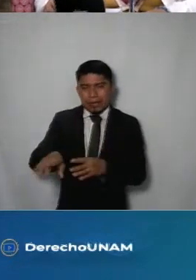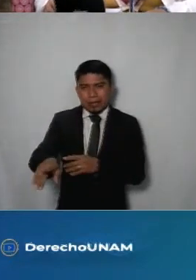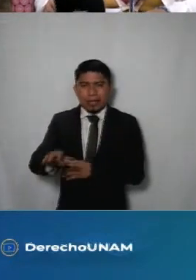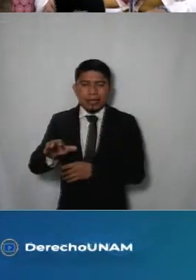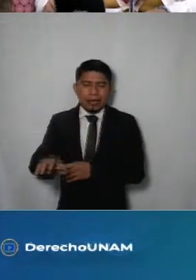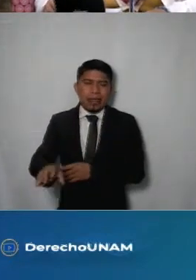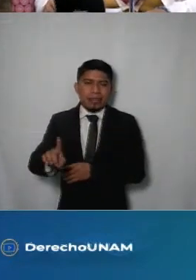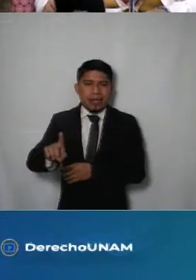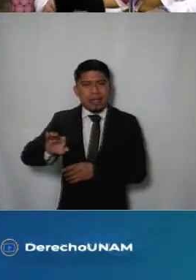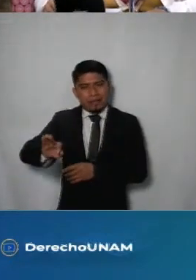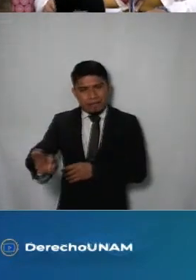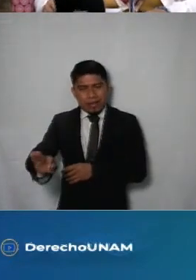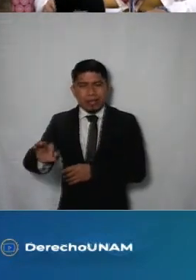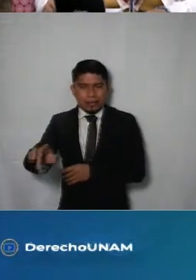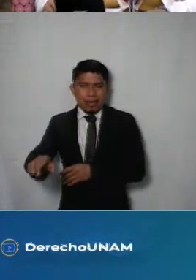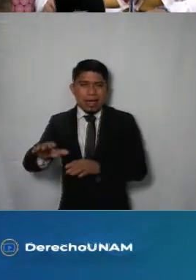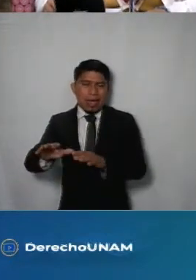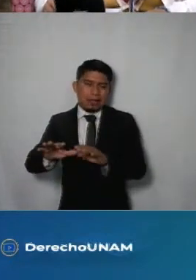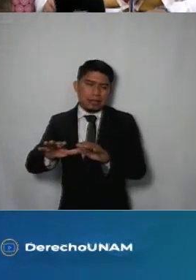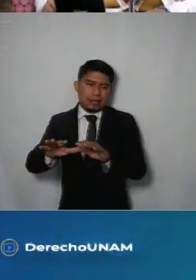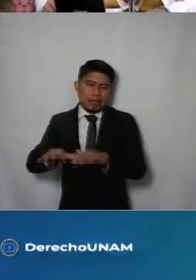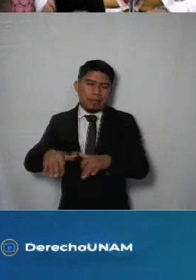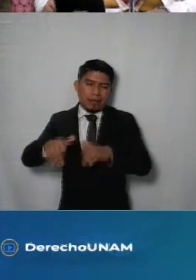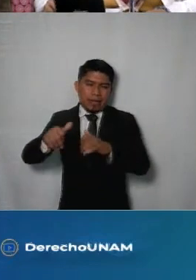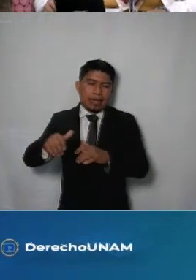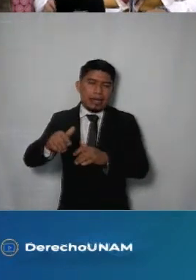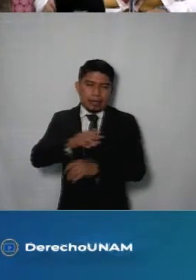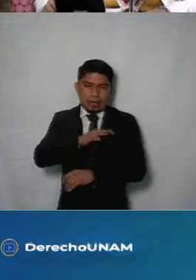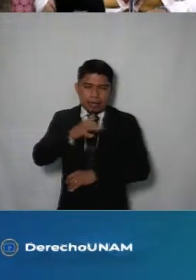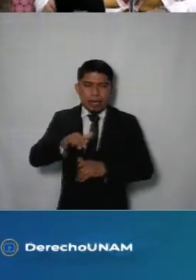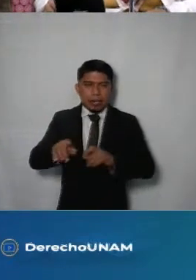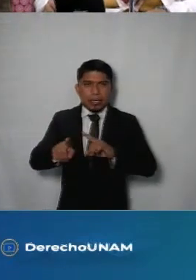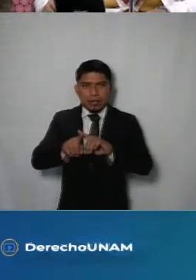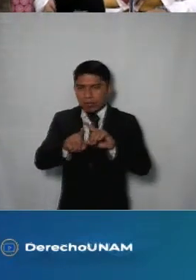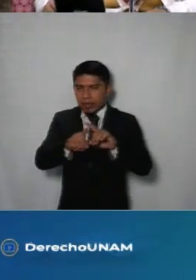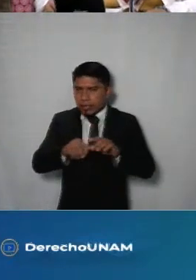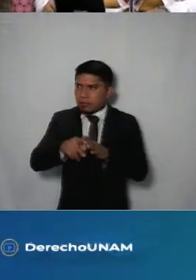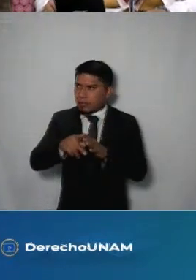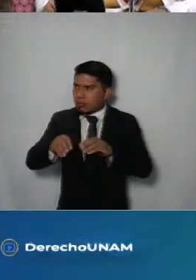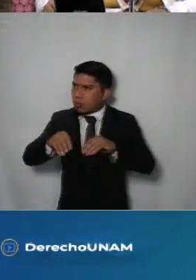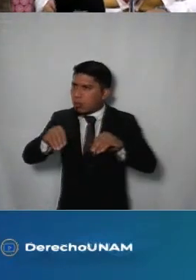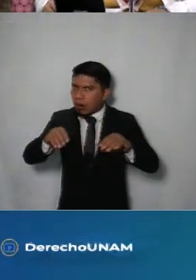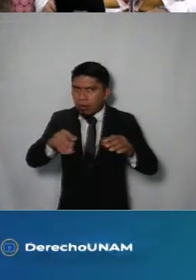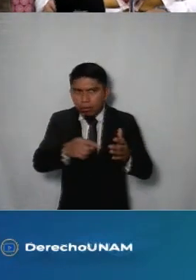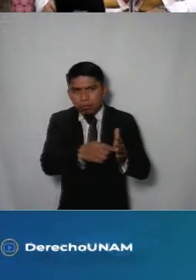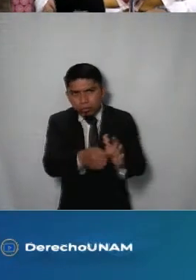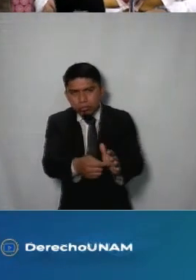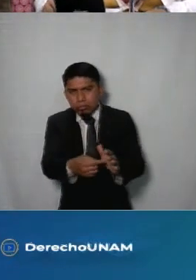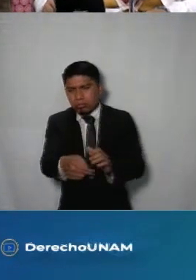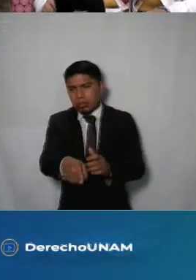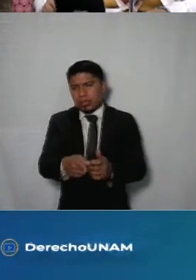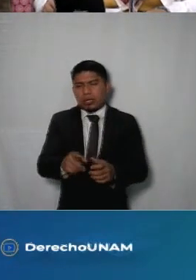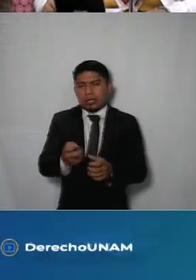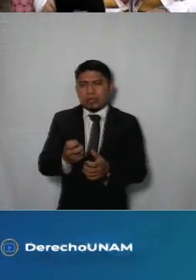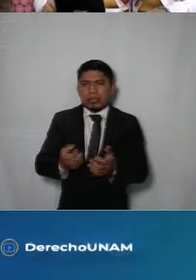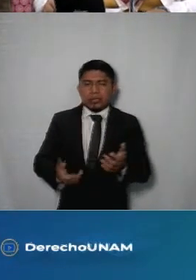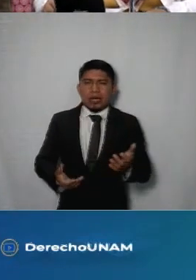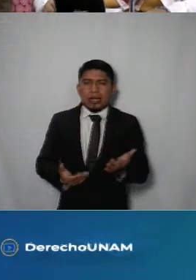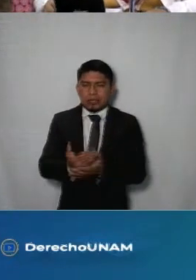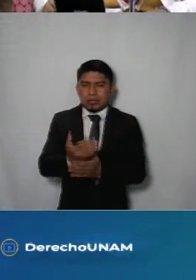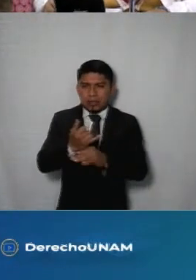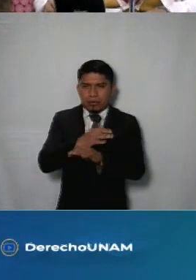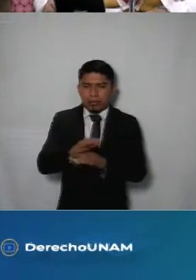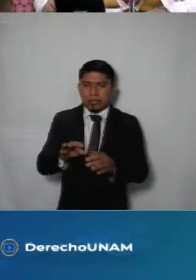Legislativa del Distrito Federal que ha documentado distintos medios vulnera el derecho fundamental a la información